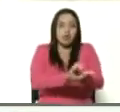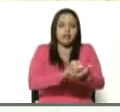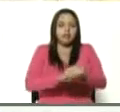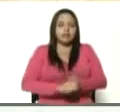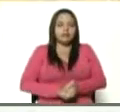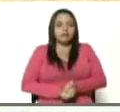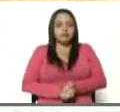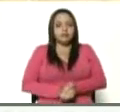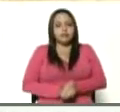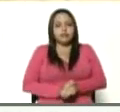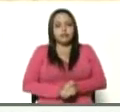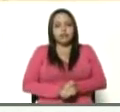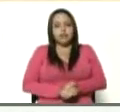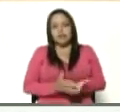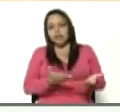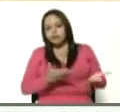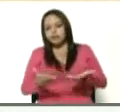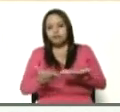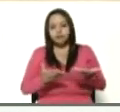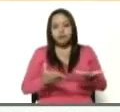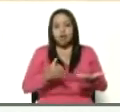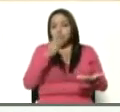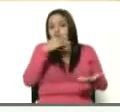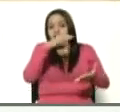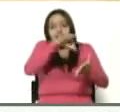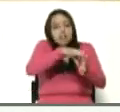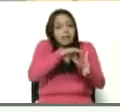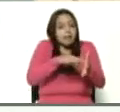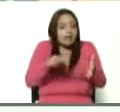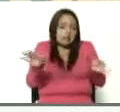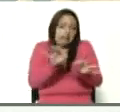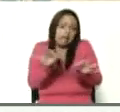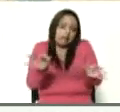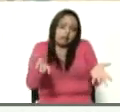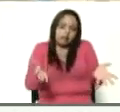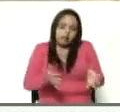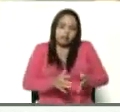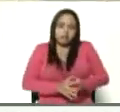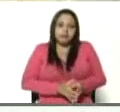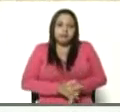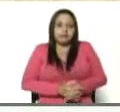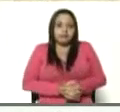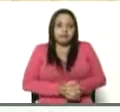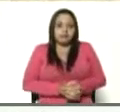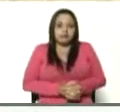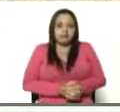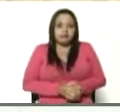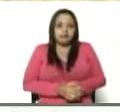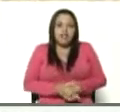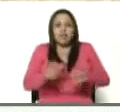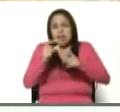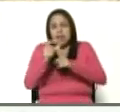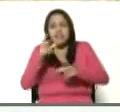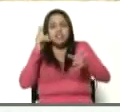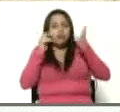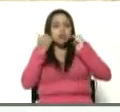que en lo fundamental no son productivas. Hay conceptos que suenan feos a veces